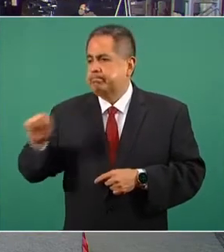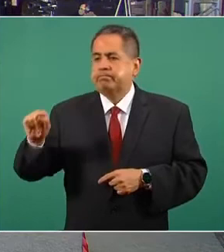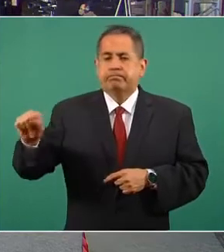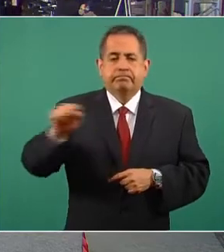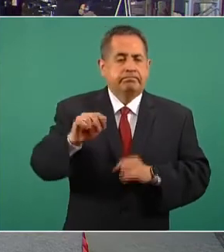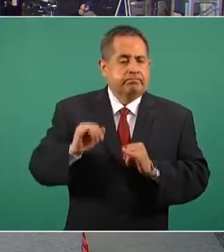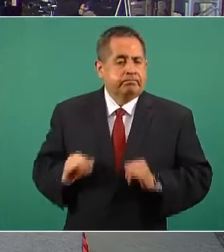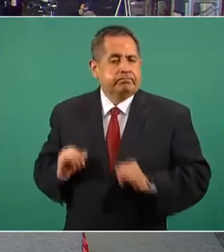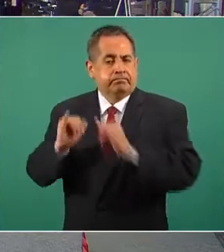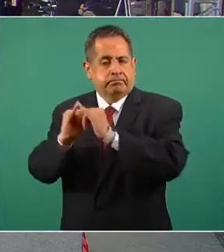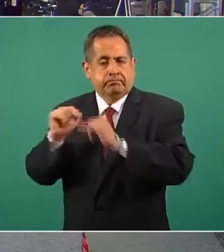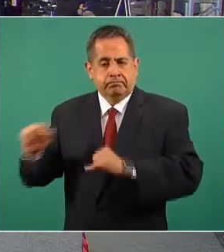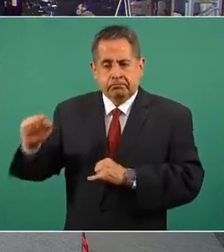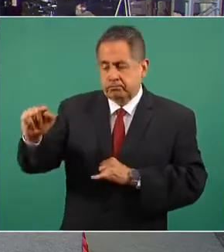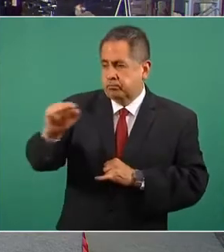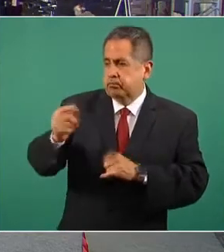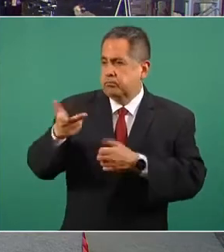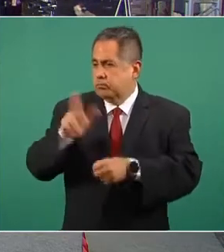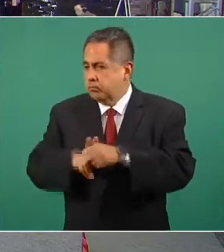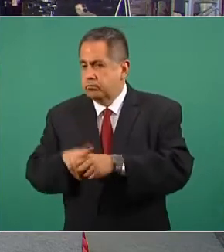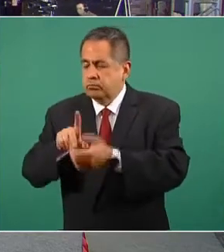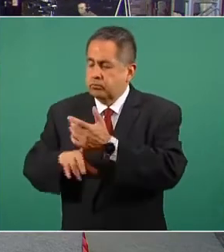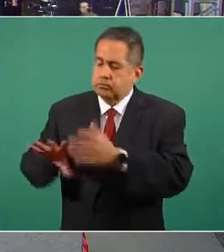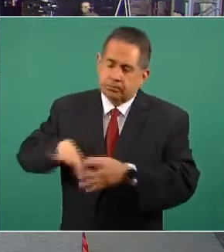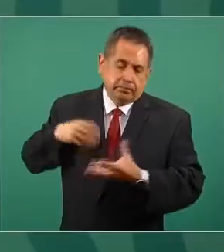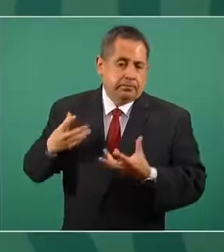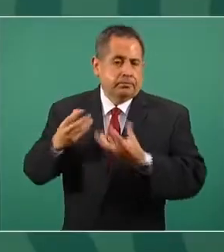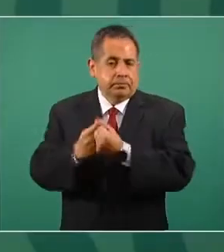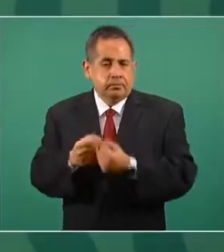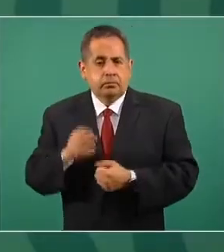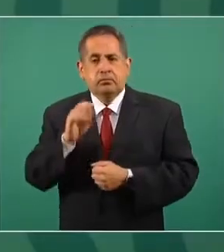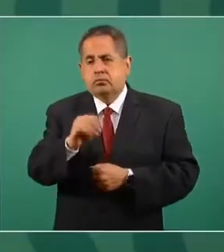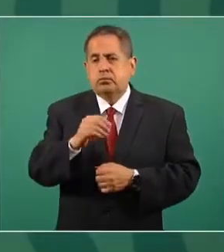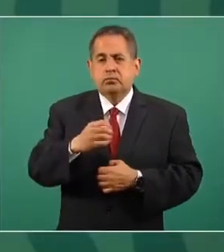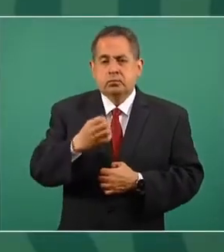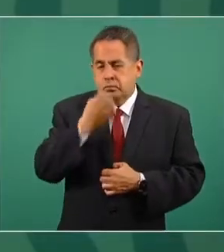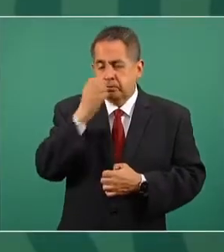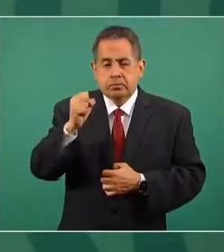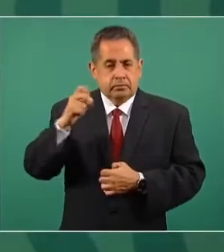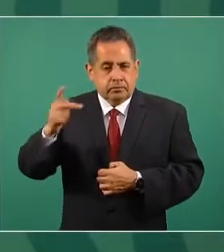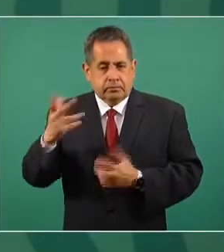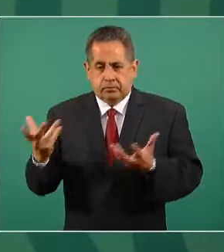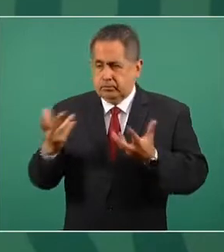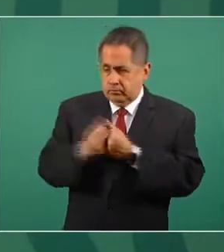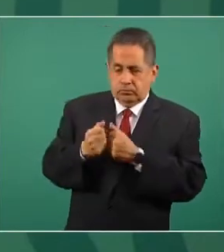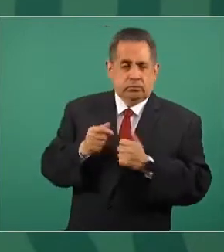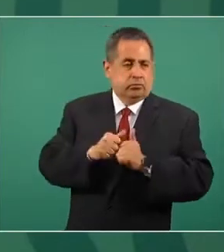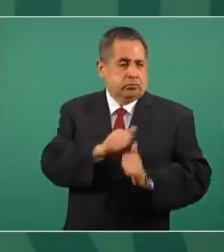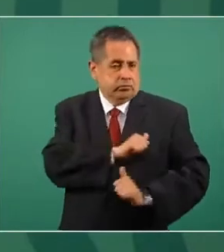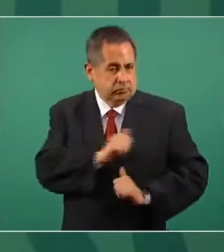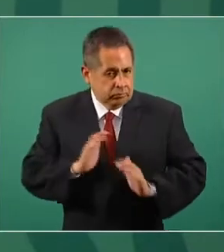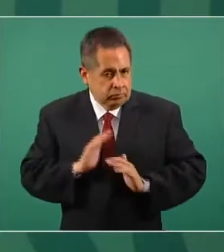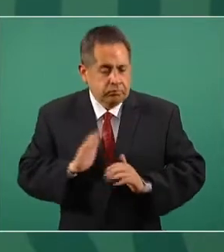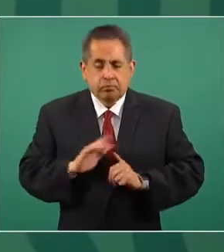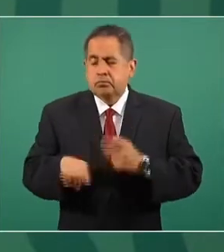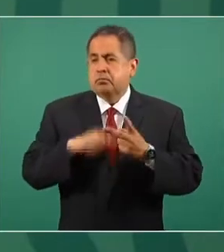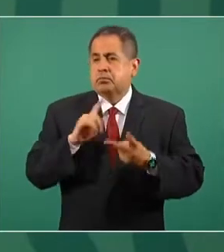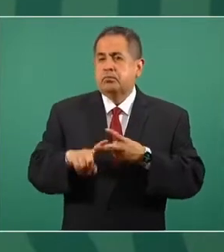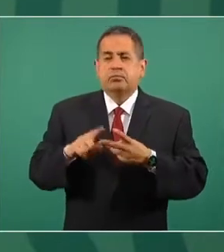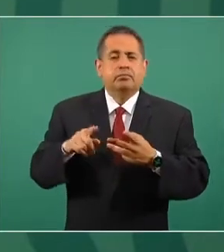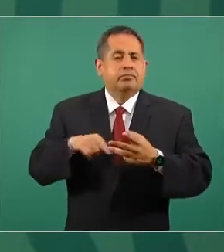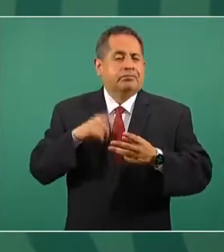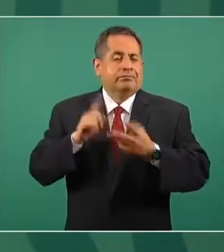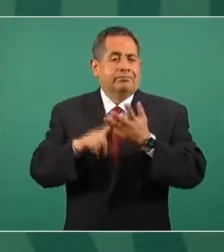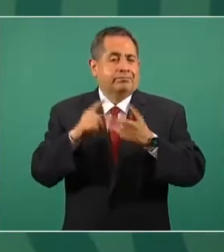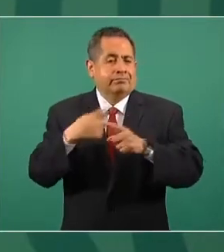instituciones, instituciones de salud, en este caso también instituciones educativas, las Fuerzas Armadas, el personal